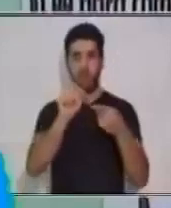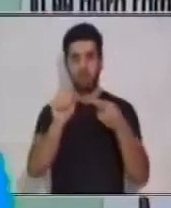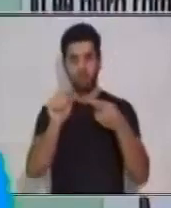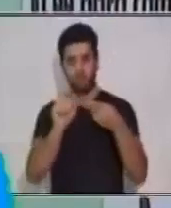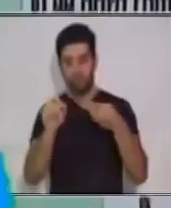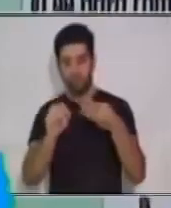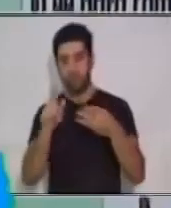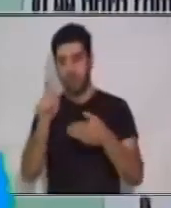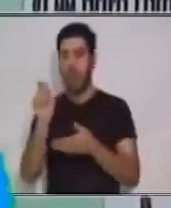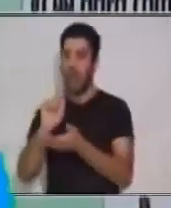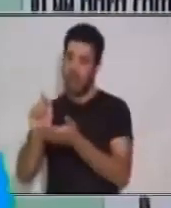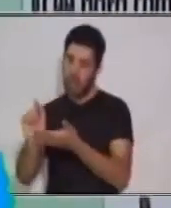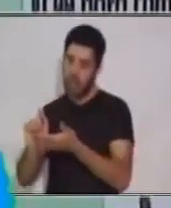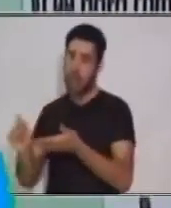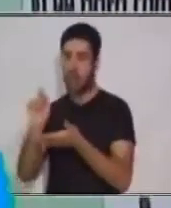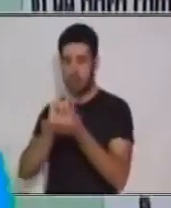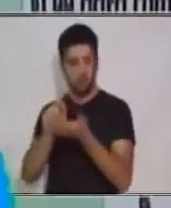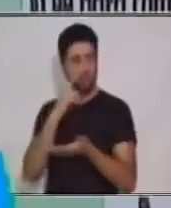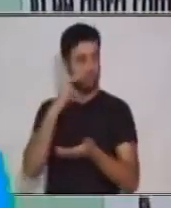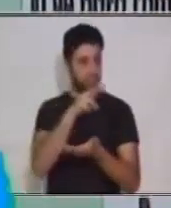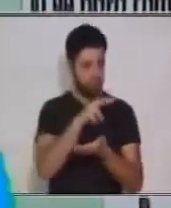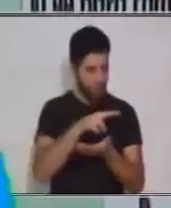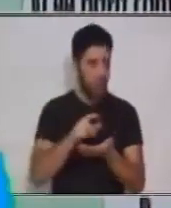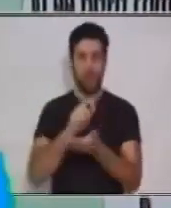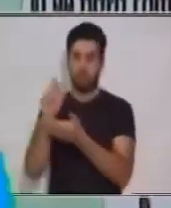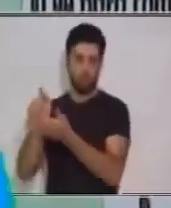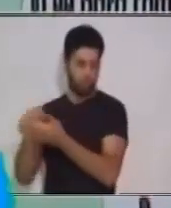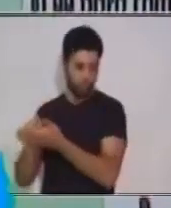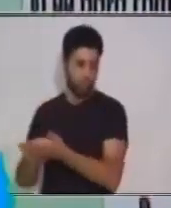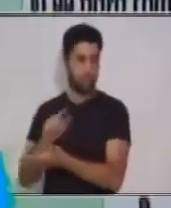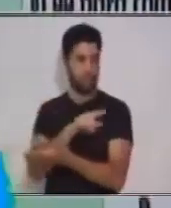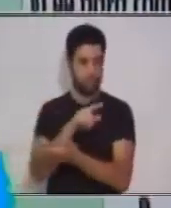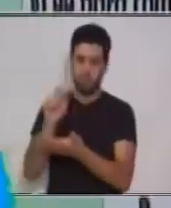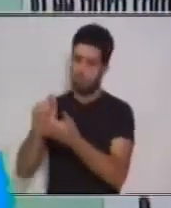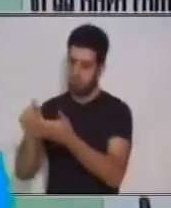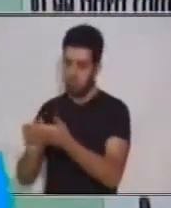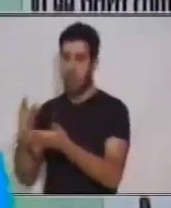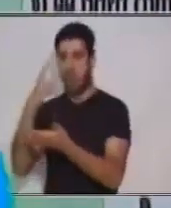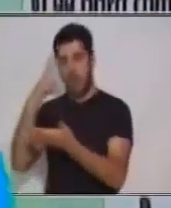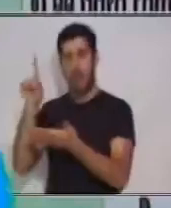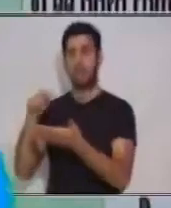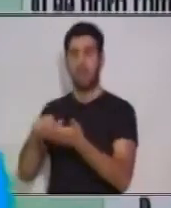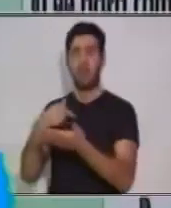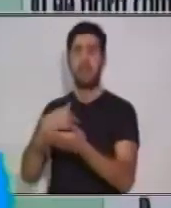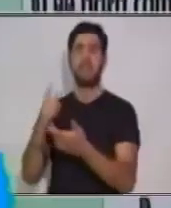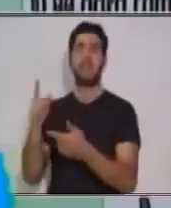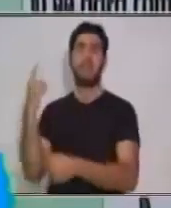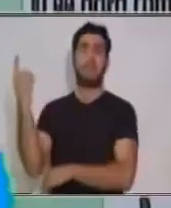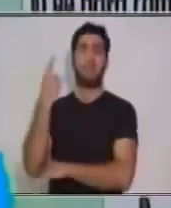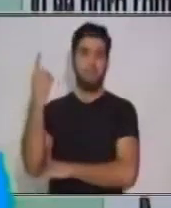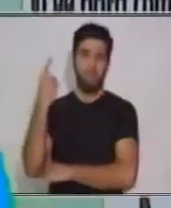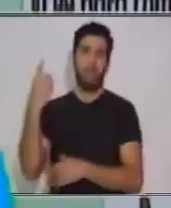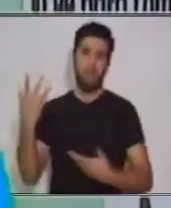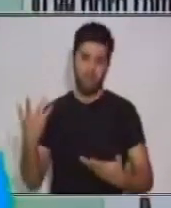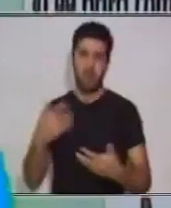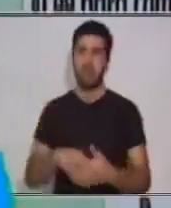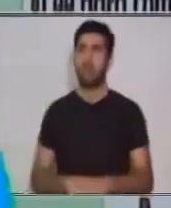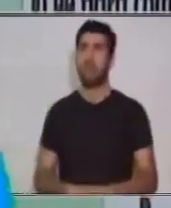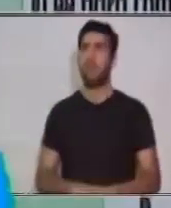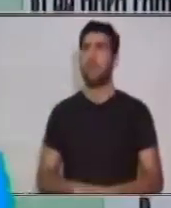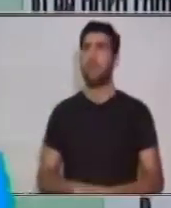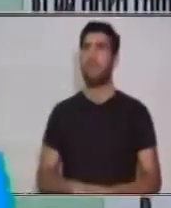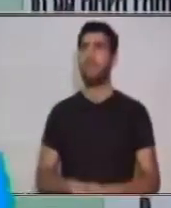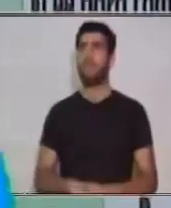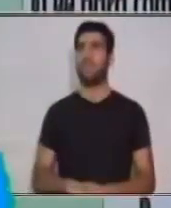personas cuando leen van anotando en otra hoja, que es lo que para ellos es más importante. Lo subrayan y lo van